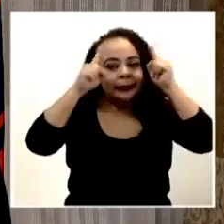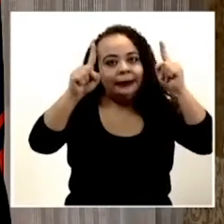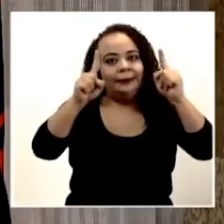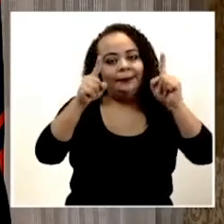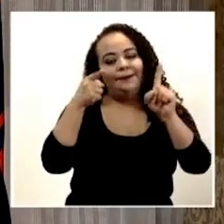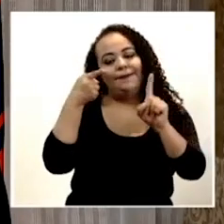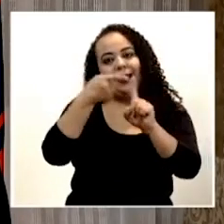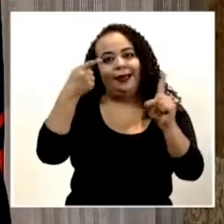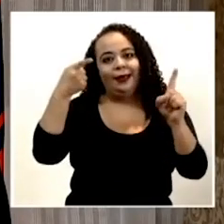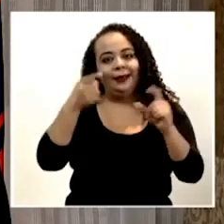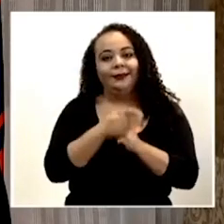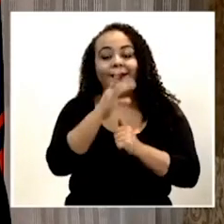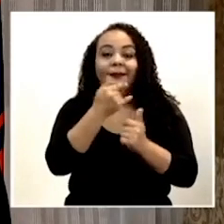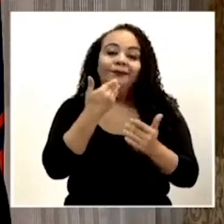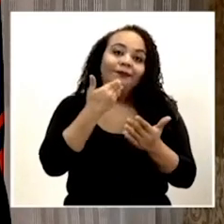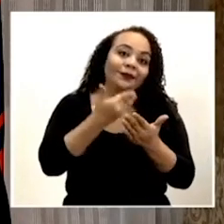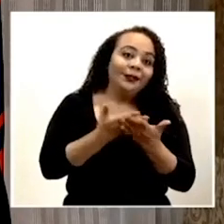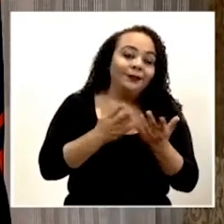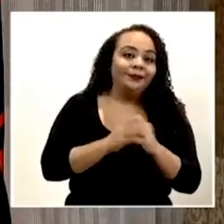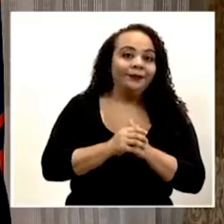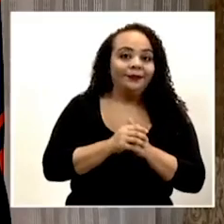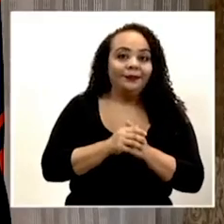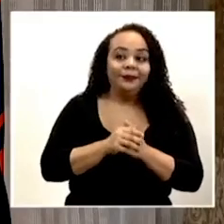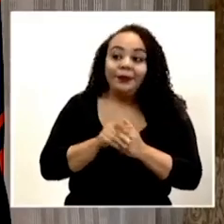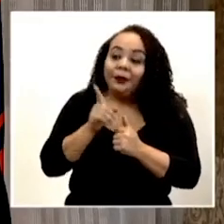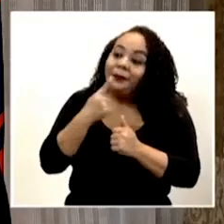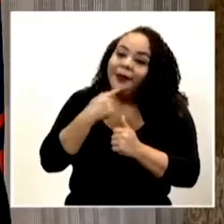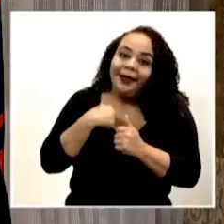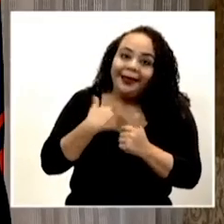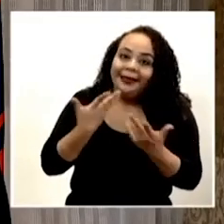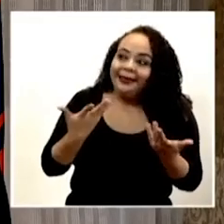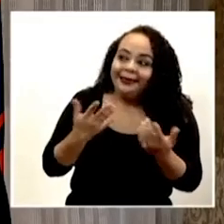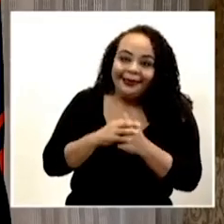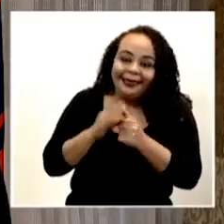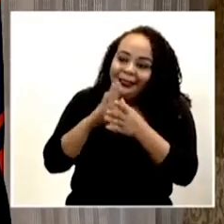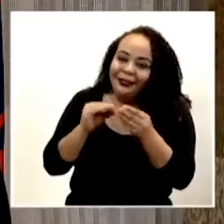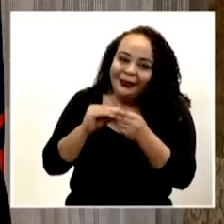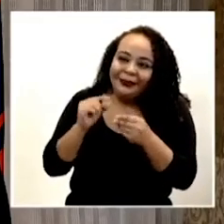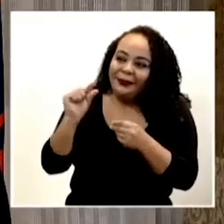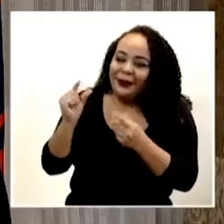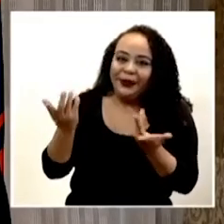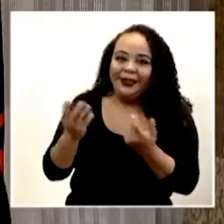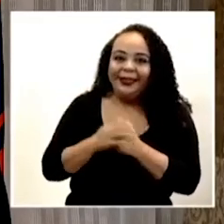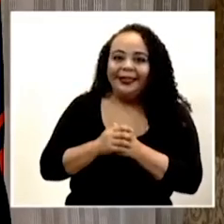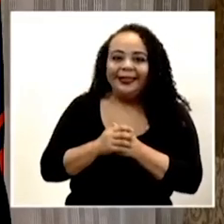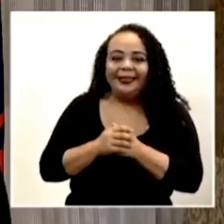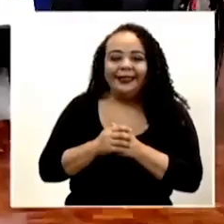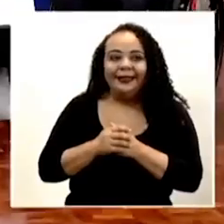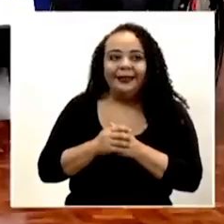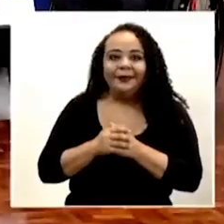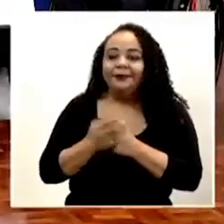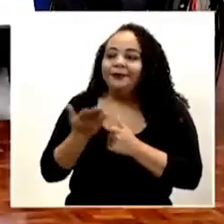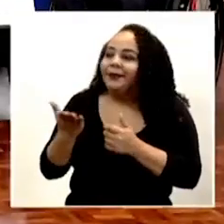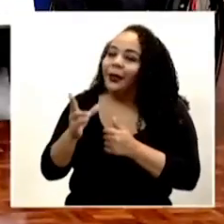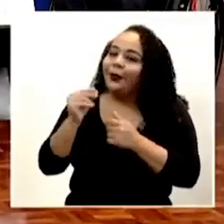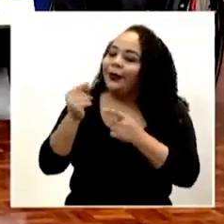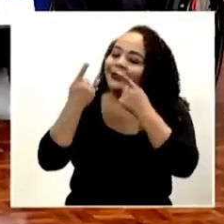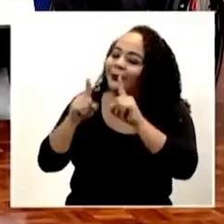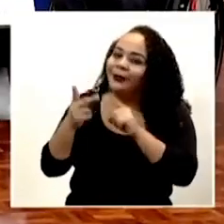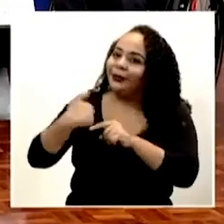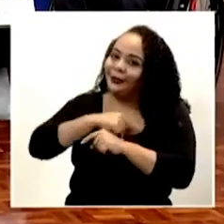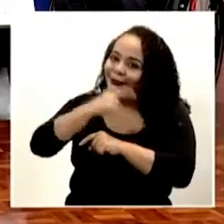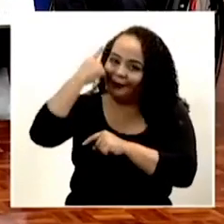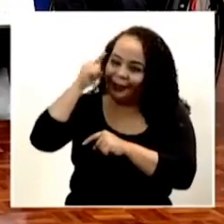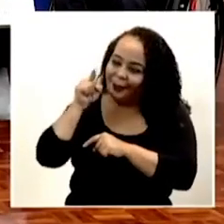Eh, y, bueno, o sea, vos decís, vos me decís y, si les contamos un poco. No, este, no es casualidad que hayamos